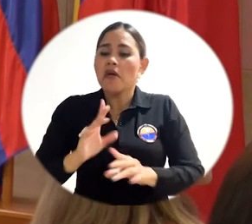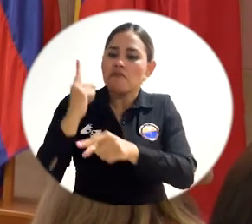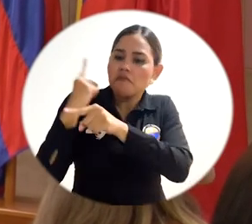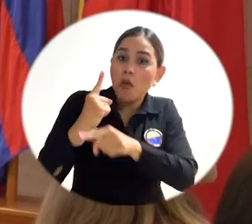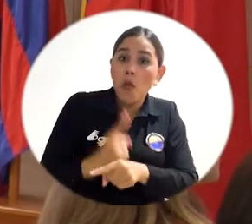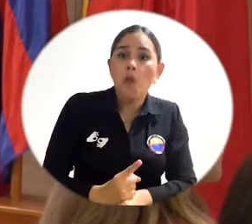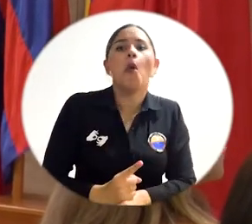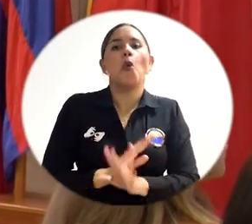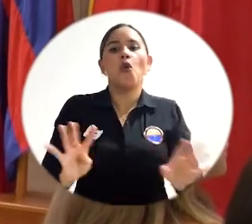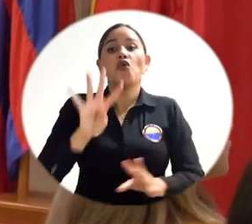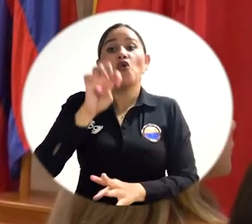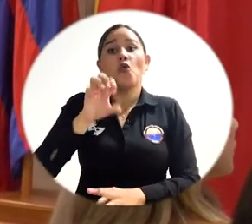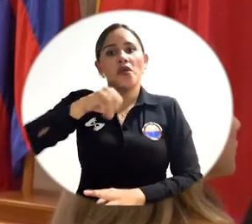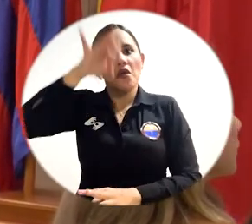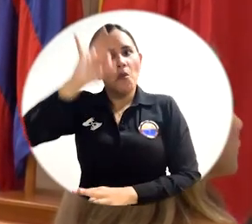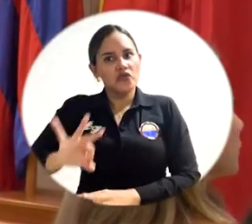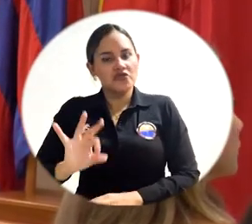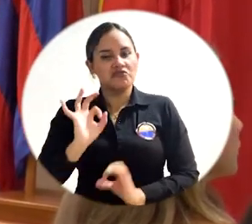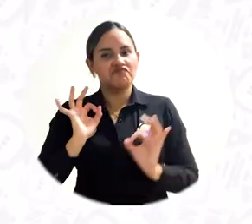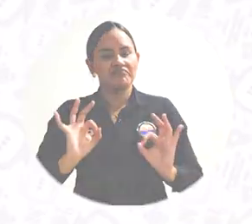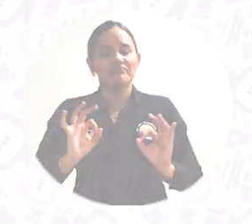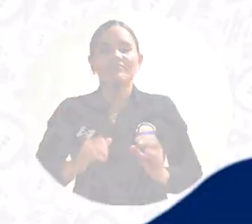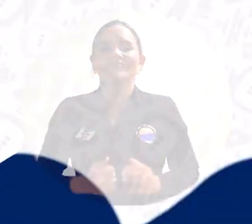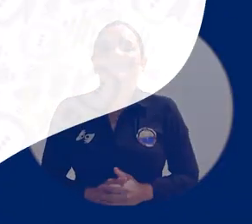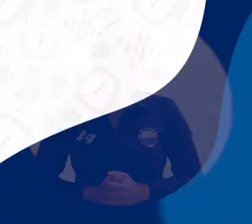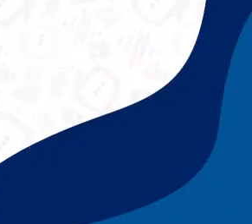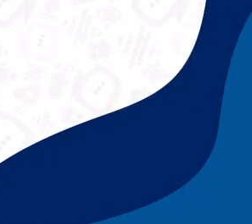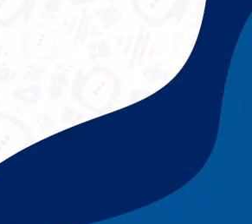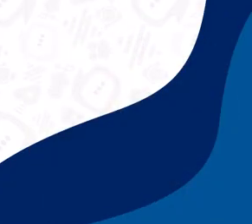con un cumplimiento de metas del 90%.